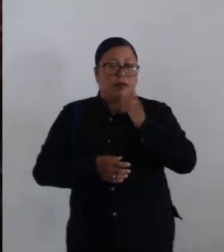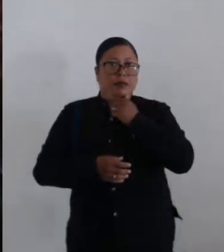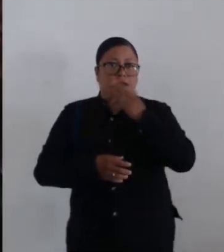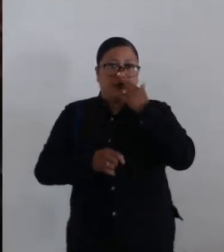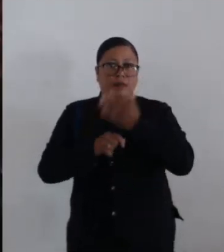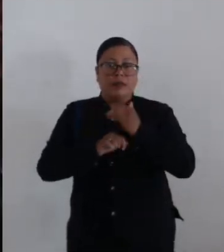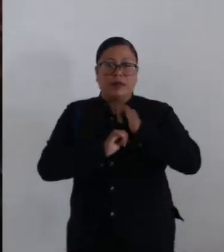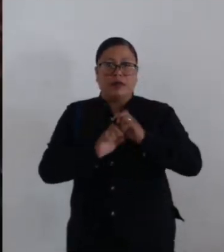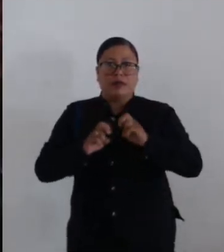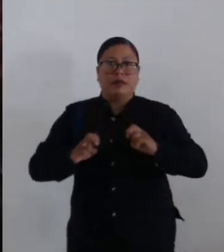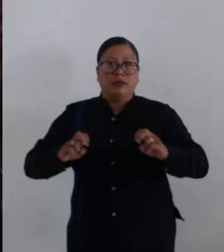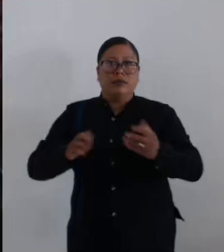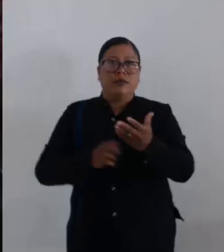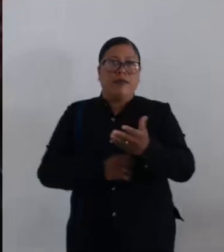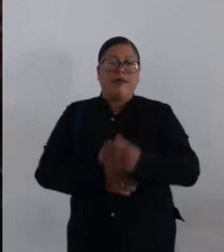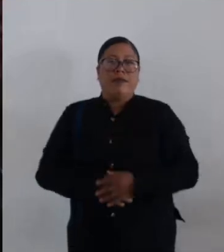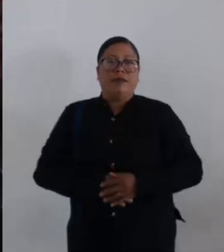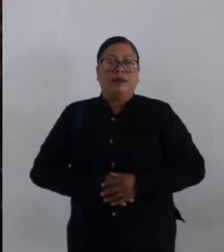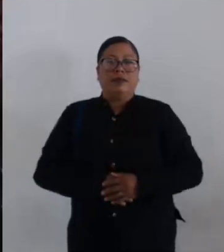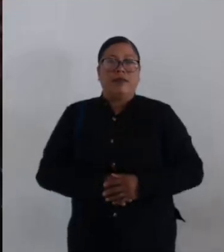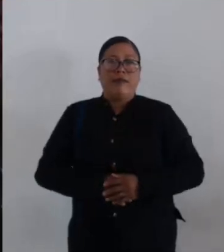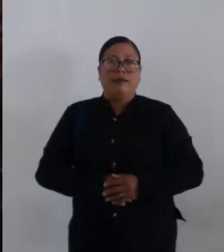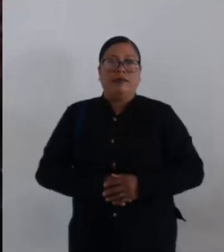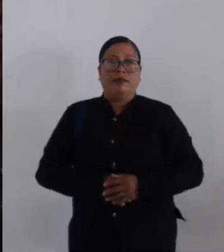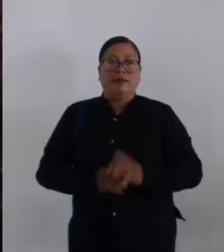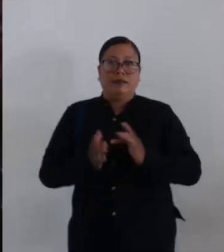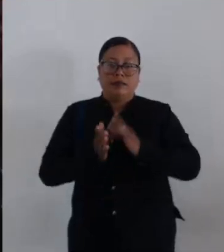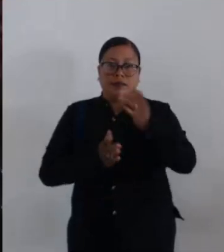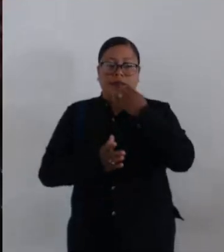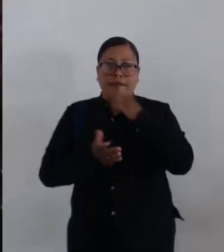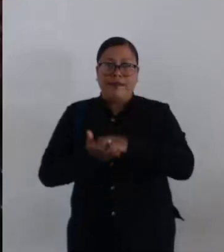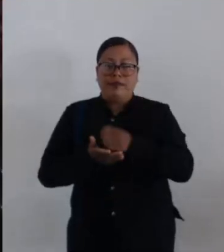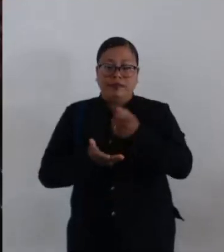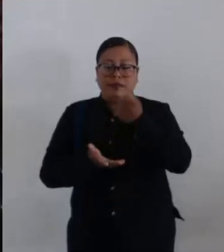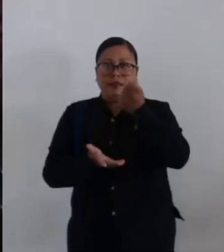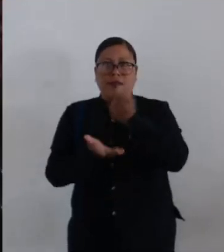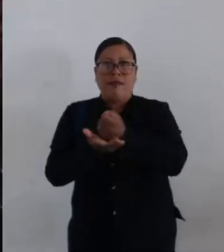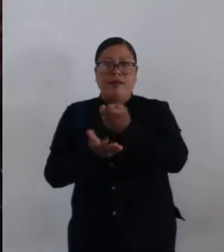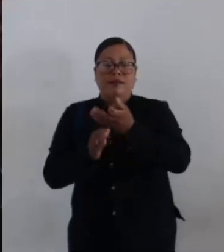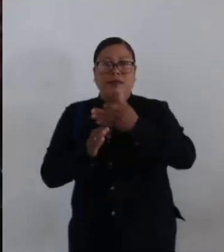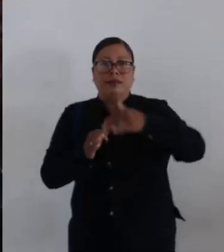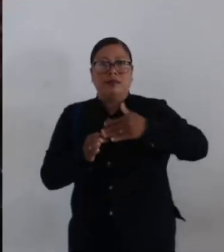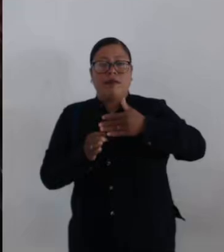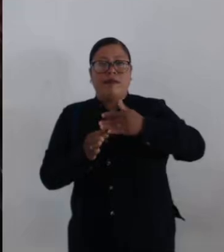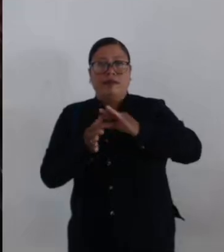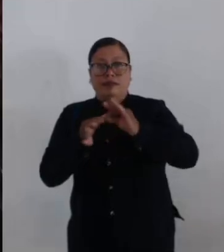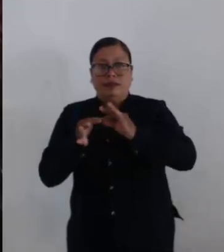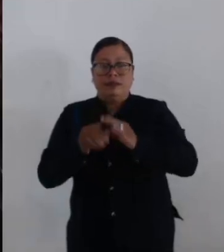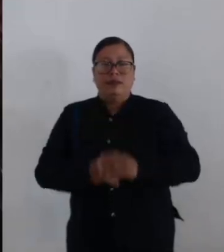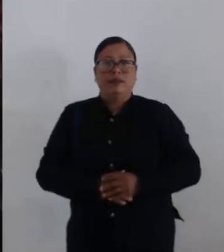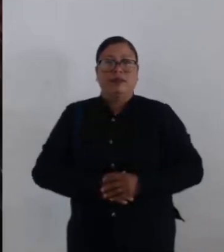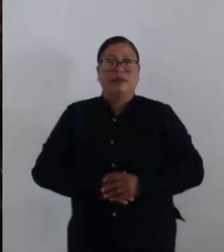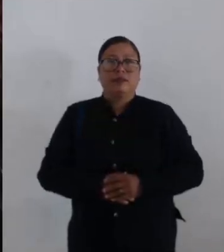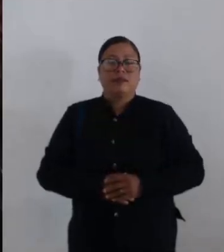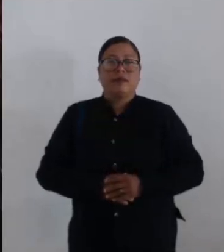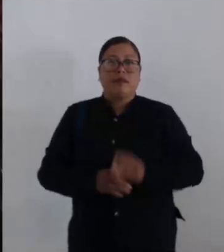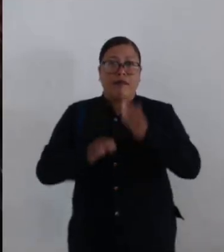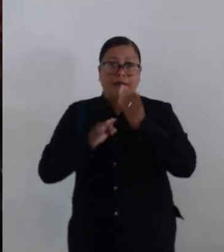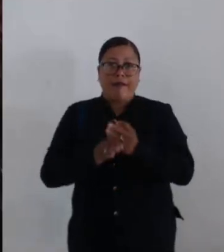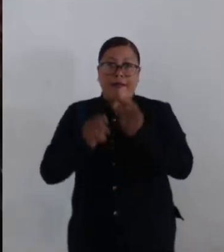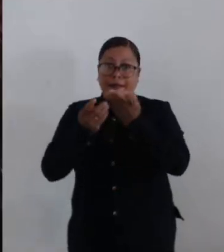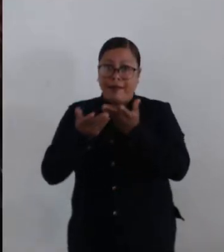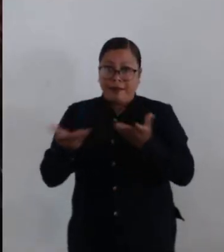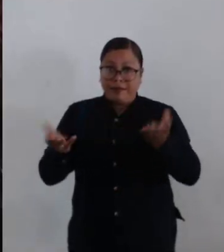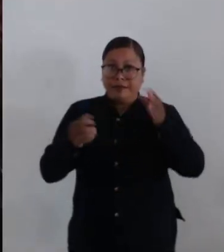y de las señoras y señores concejales? Gracias, secretaria. Somete a la aprobación de este honor alicabindo el dictamen con el que acaba de dar cuenta. En votación